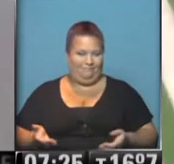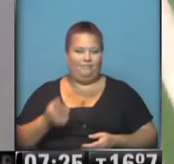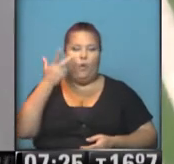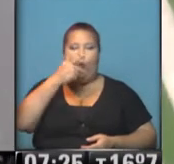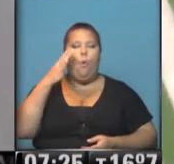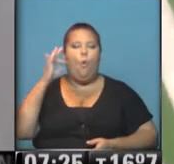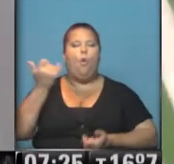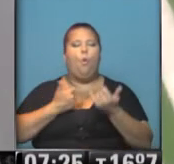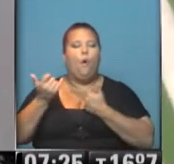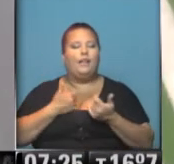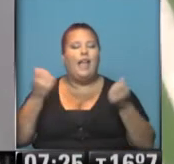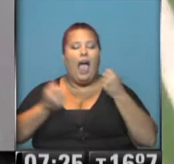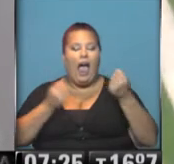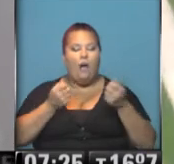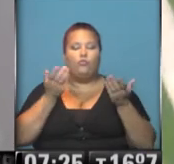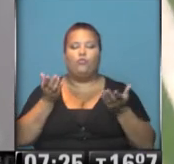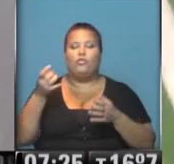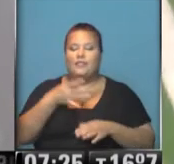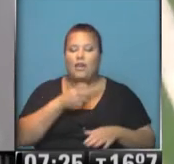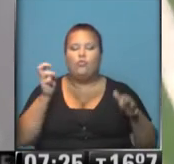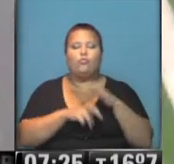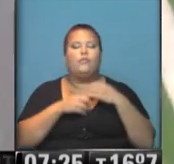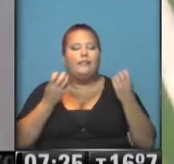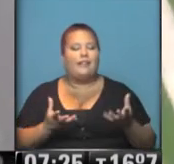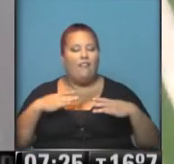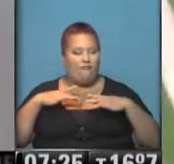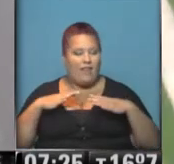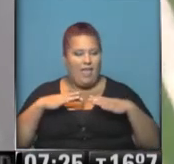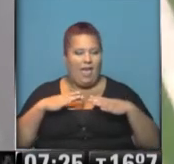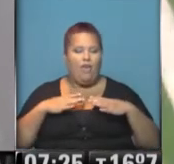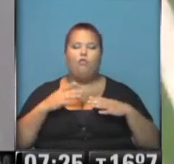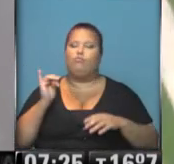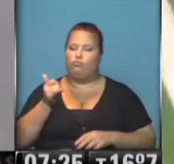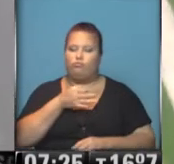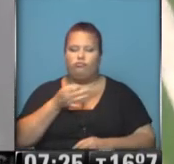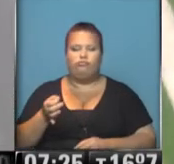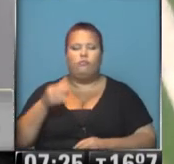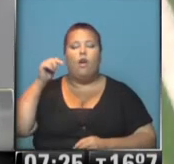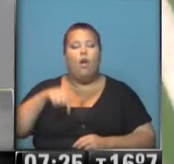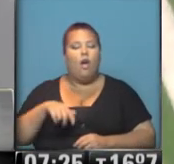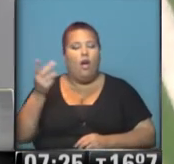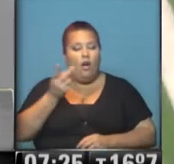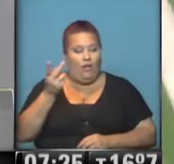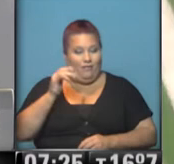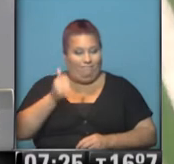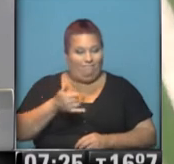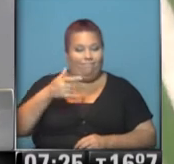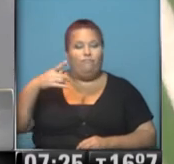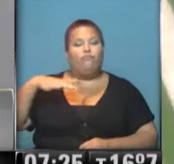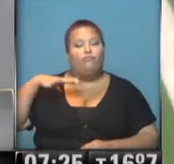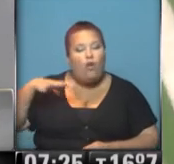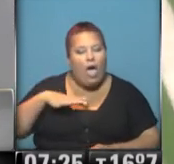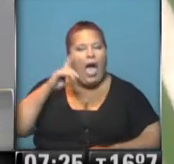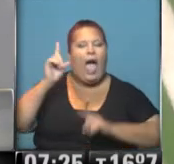Hugo Palavara para contarnos tránsito y servicios en este lunes feriado, Hugo. Como no Roberto Lourdes, así es, en cuenta que todavía hay